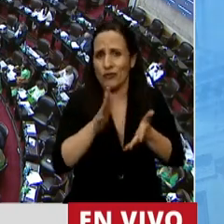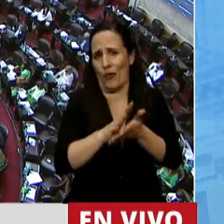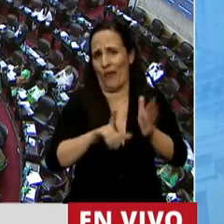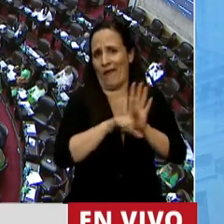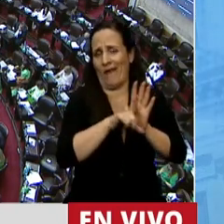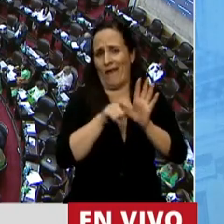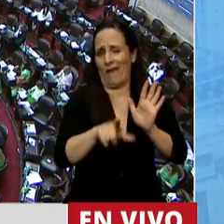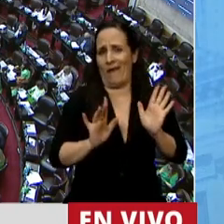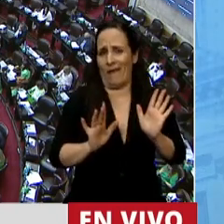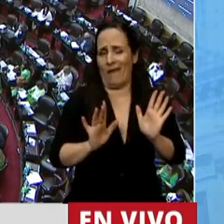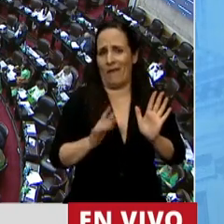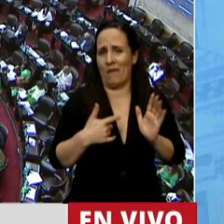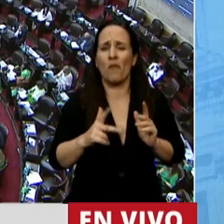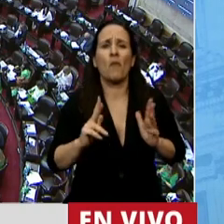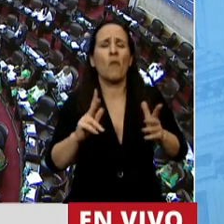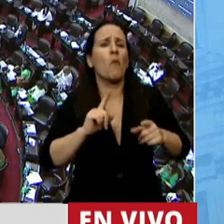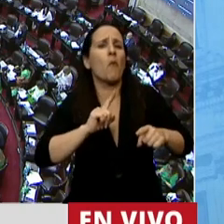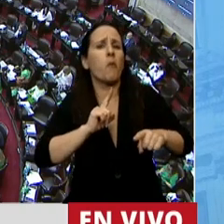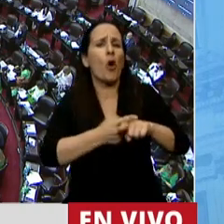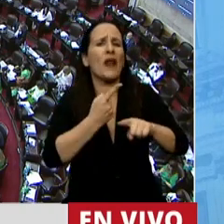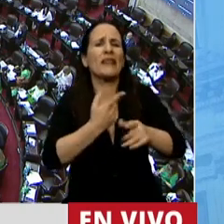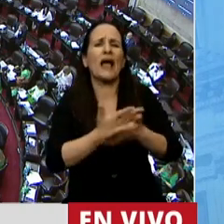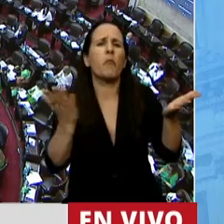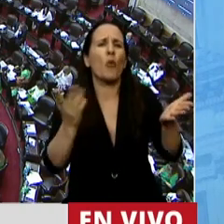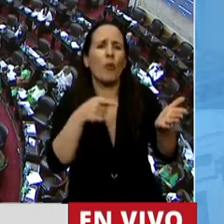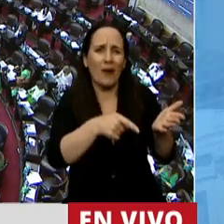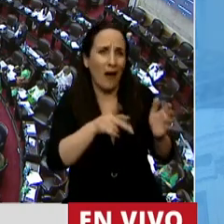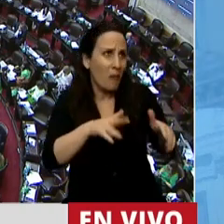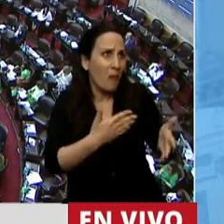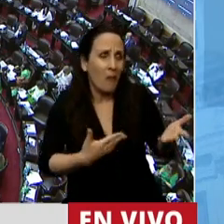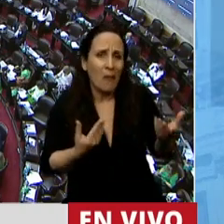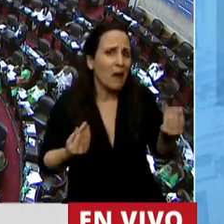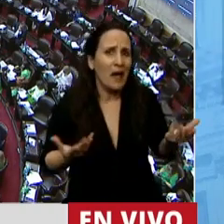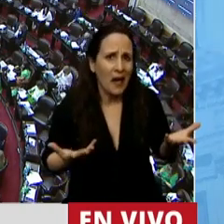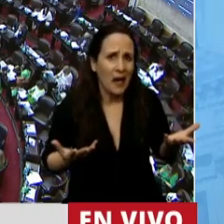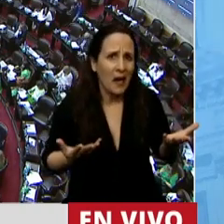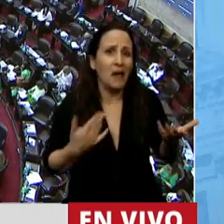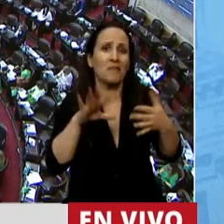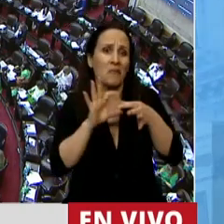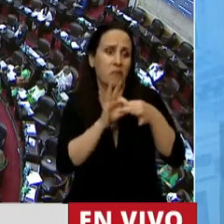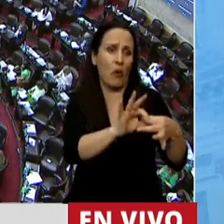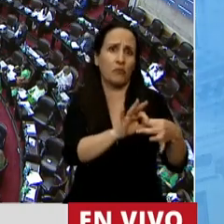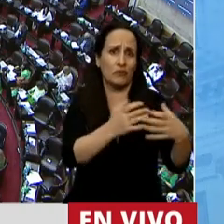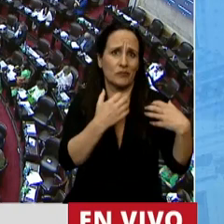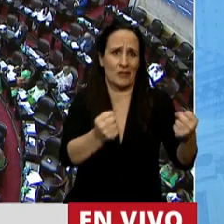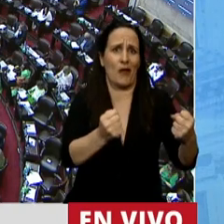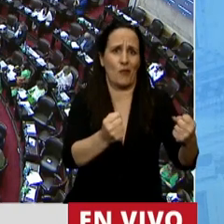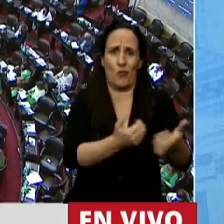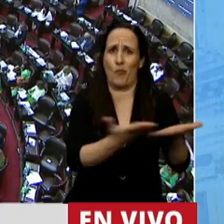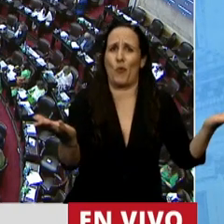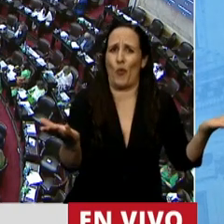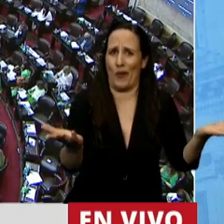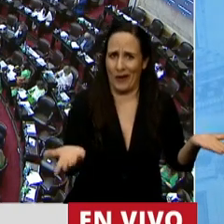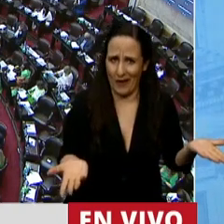políticas públicas este proyecto tiene que ver estricta y directamente con la salud pública. ¿Y por qué